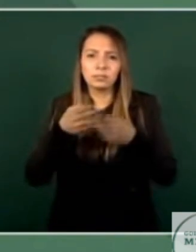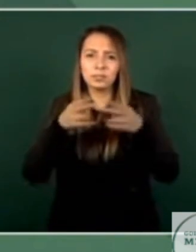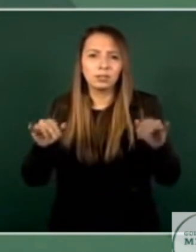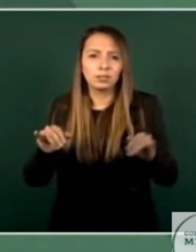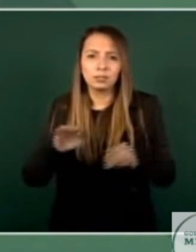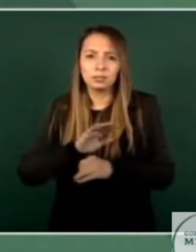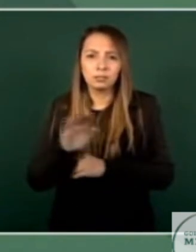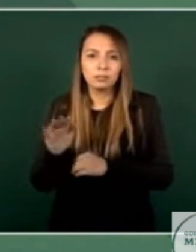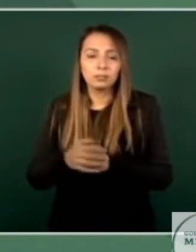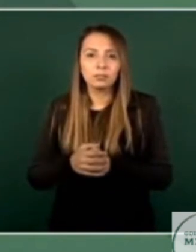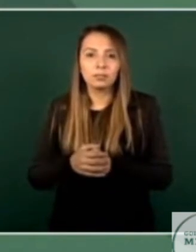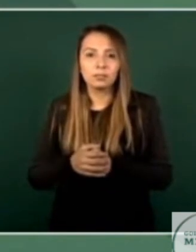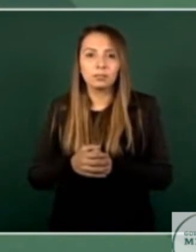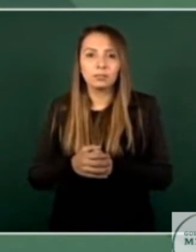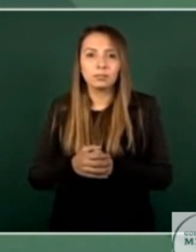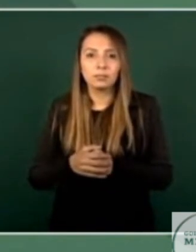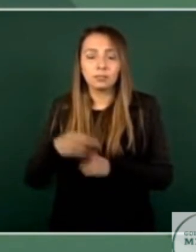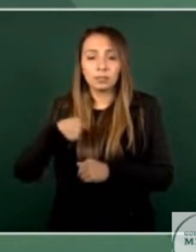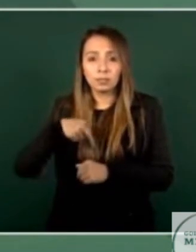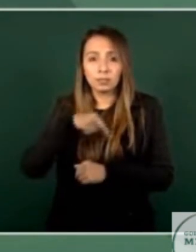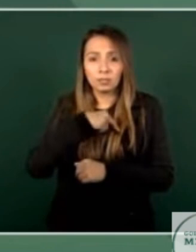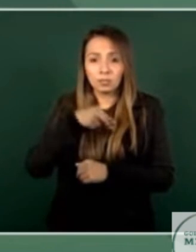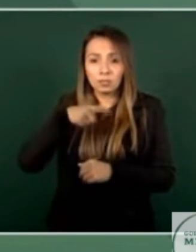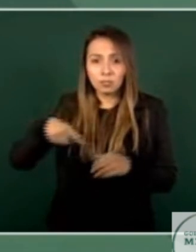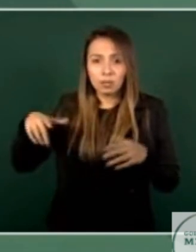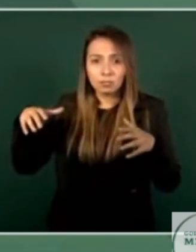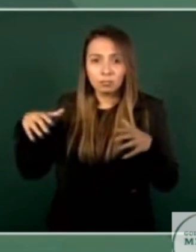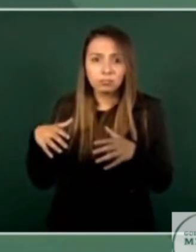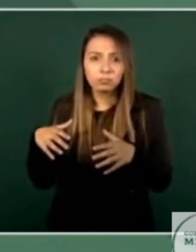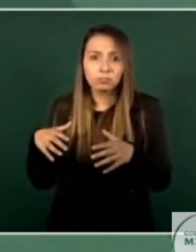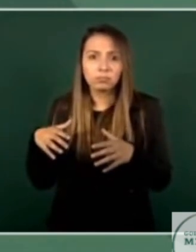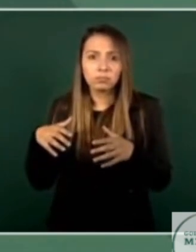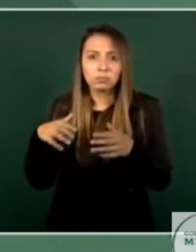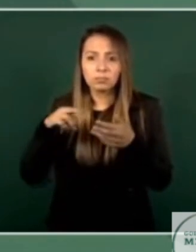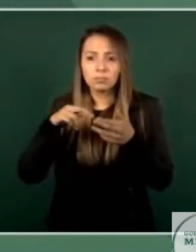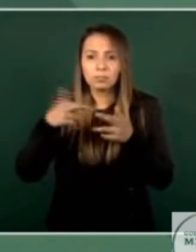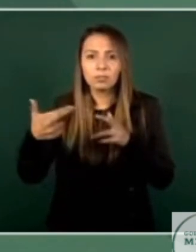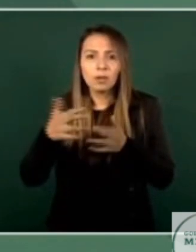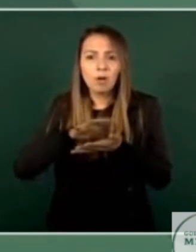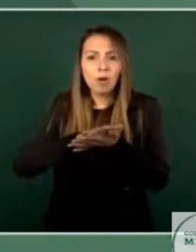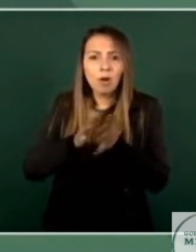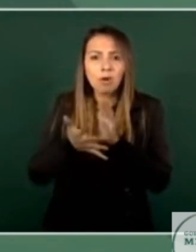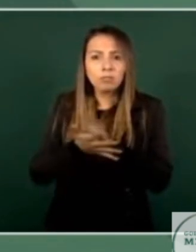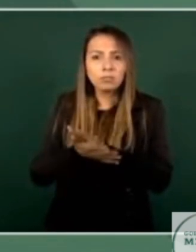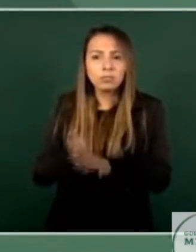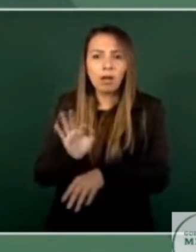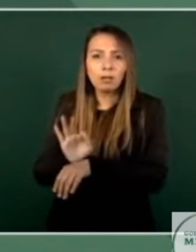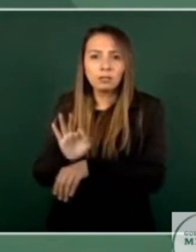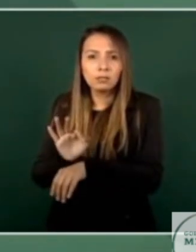nosotros no establecemos relaciones de complicidad con nadie